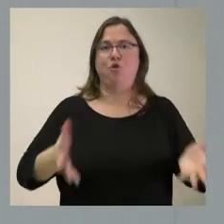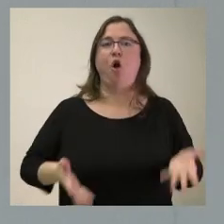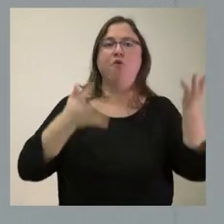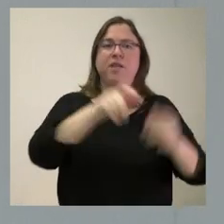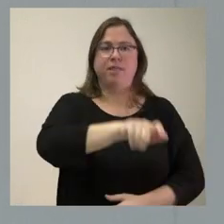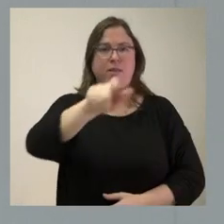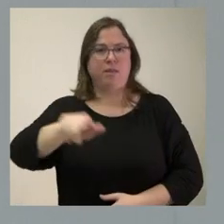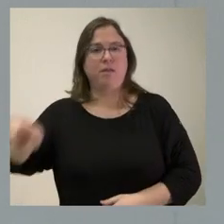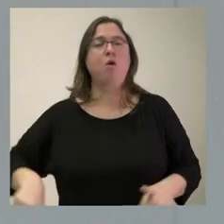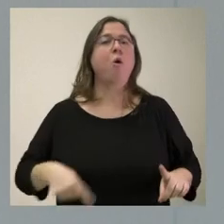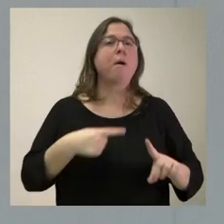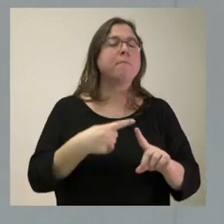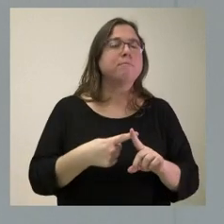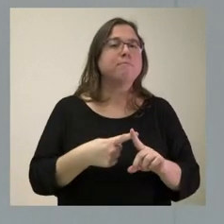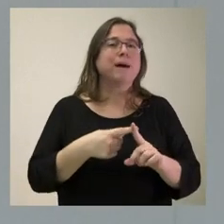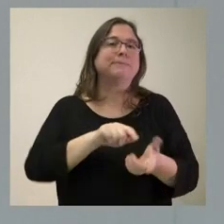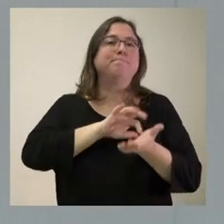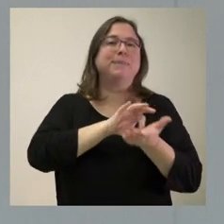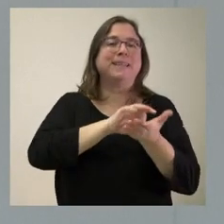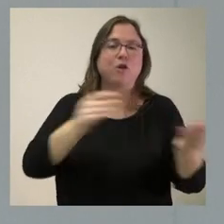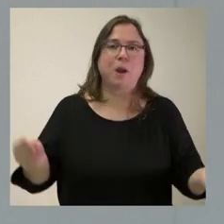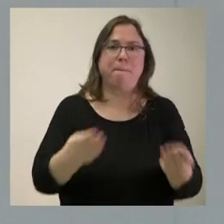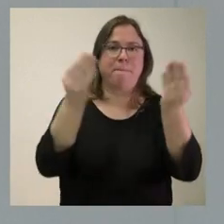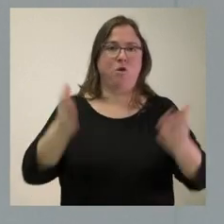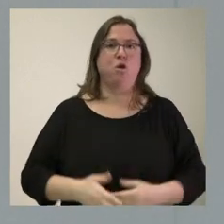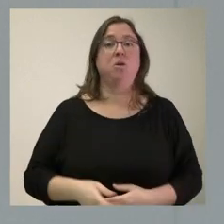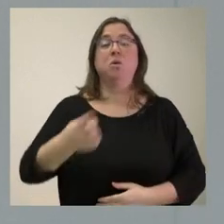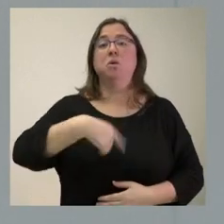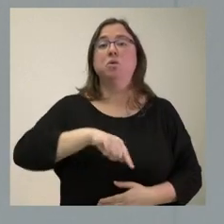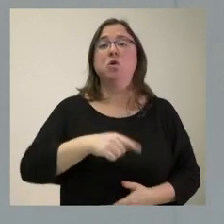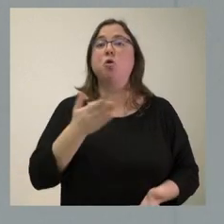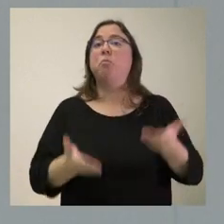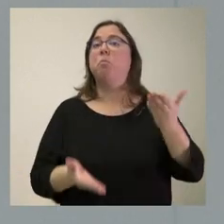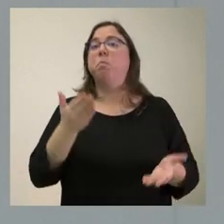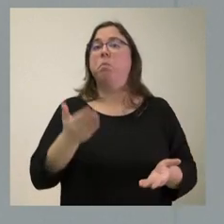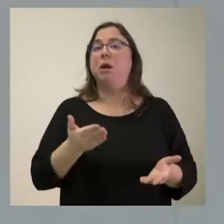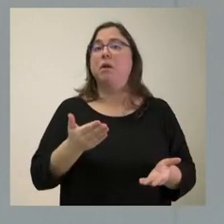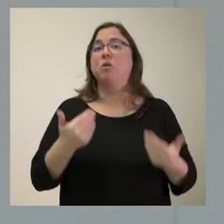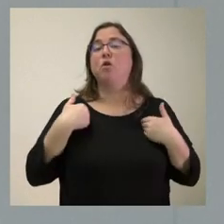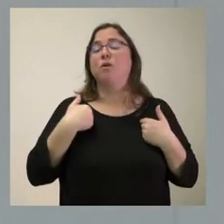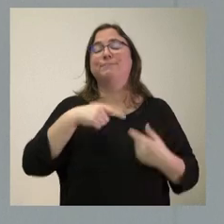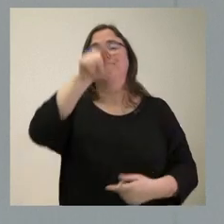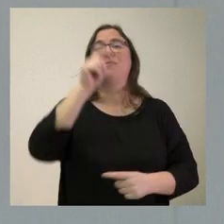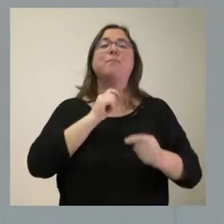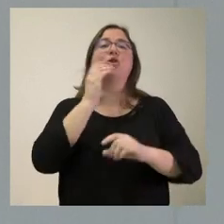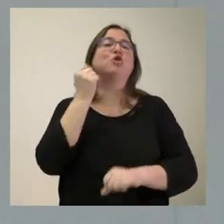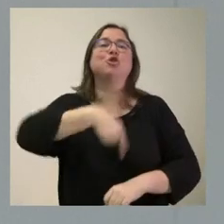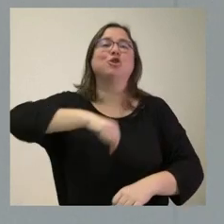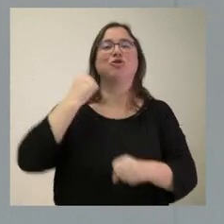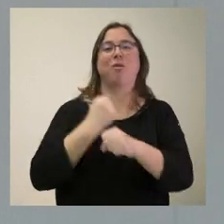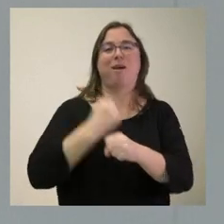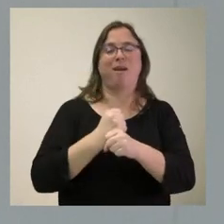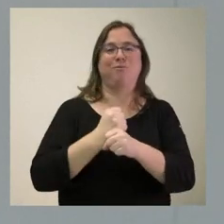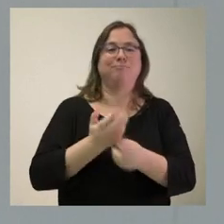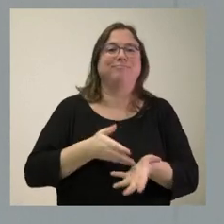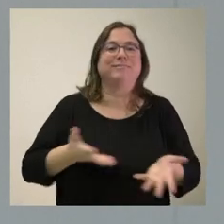las prestaciones que damos a los ciudadanos. Nosotros no hacemos las valoraciones que corresponden a los medios de comunicación. Nosotros trabajamos al servicio